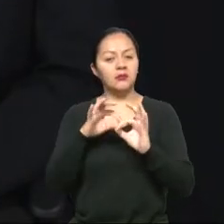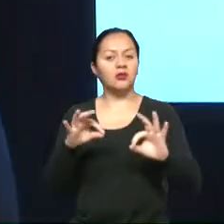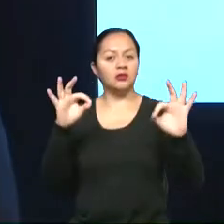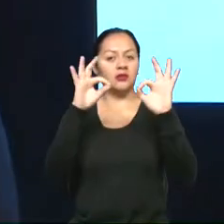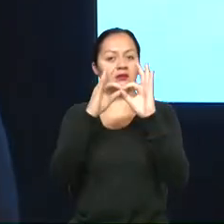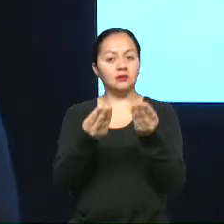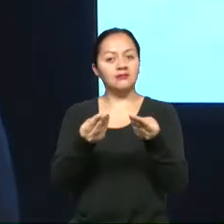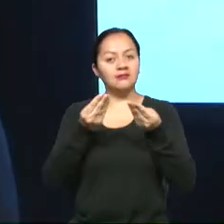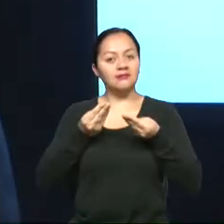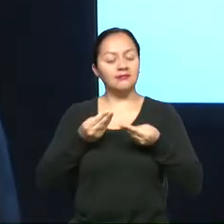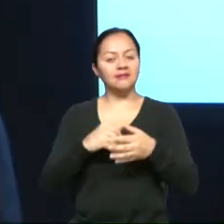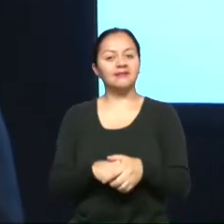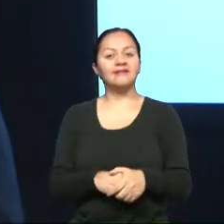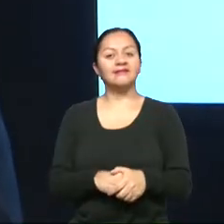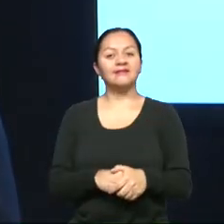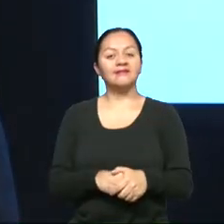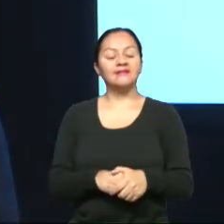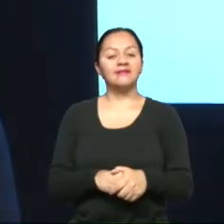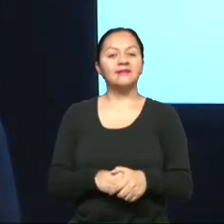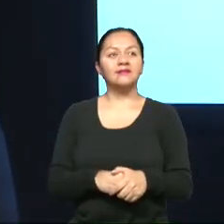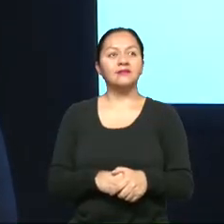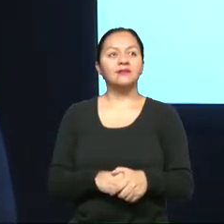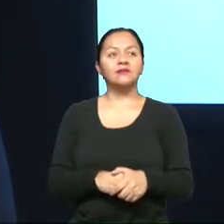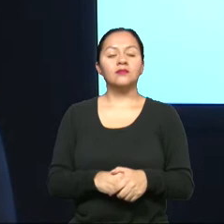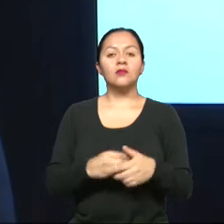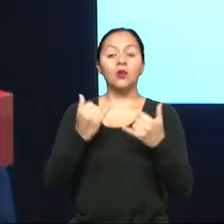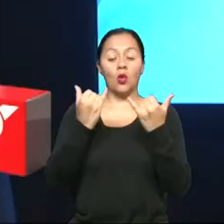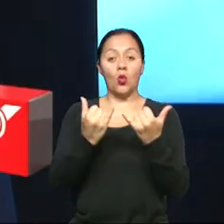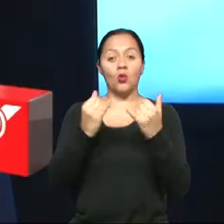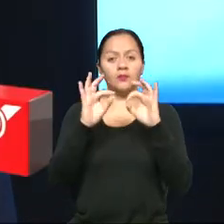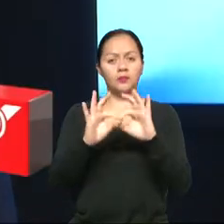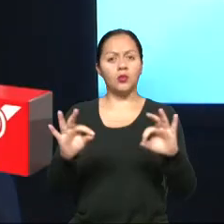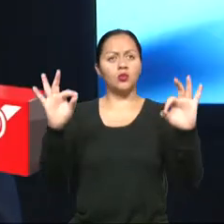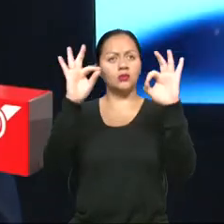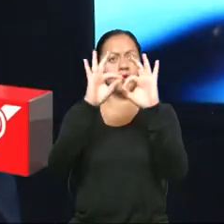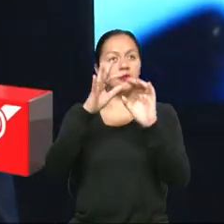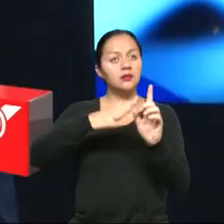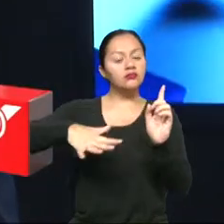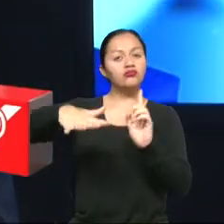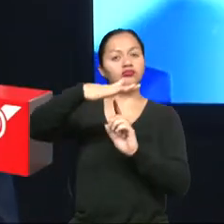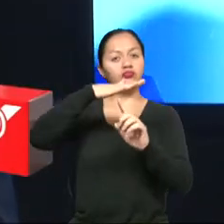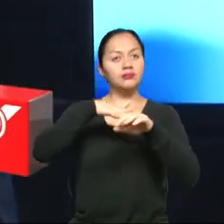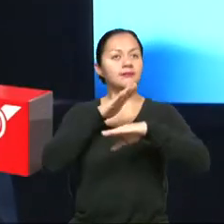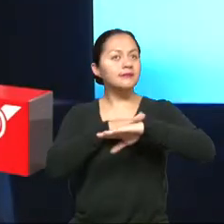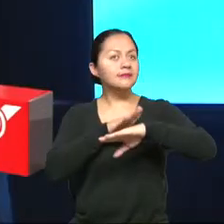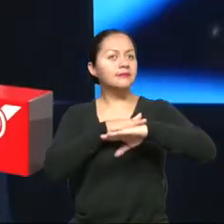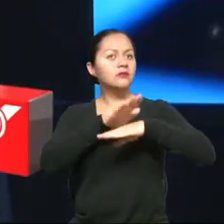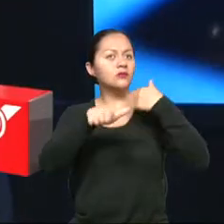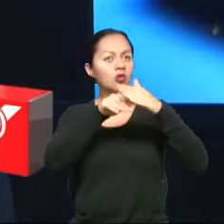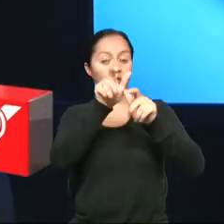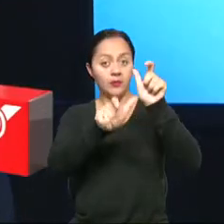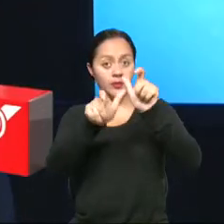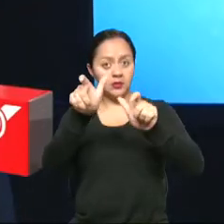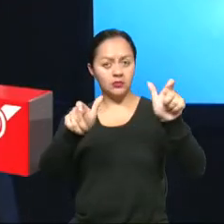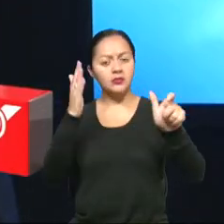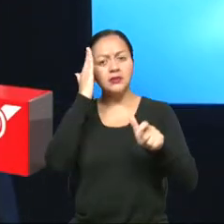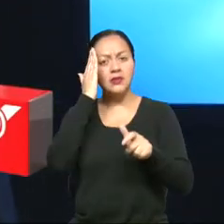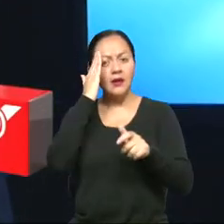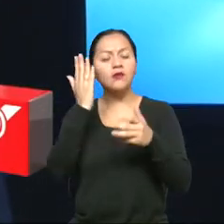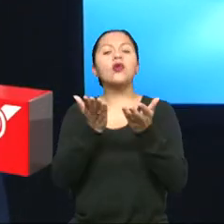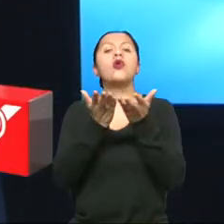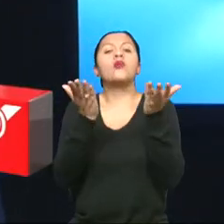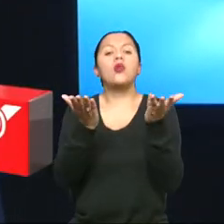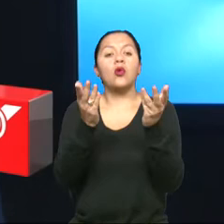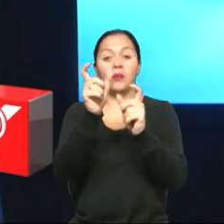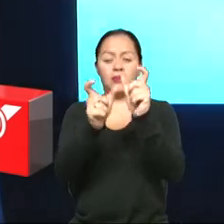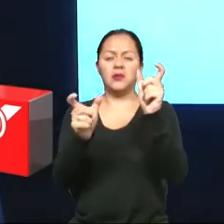regalo. ¿Qué importante es cuando nosotros analizamos desde el contexto y desde los pedidos de la ciudadanía? Muchas personas